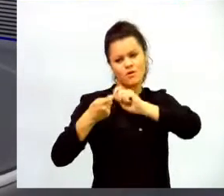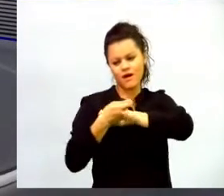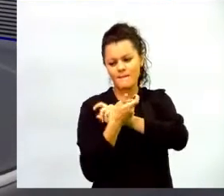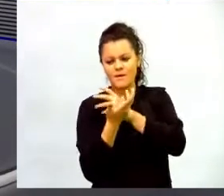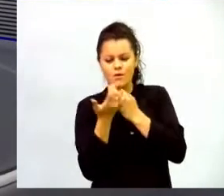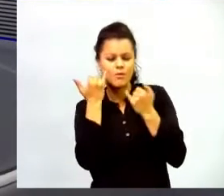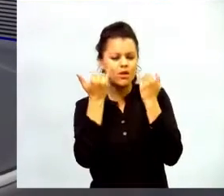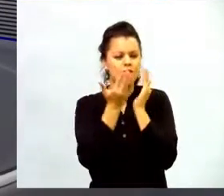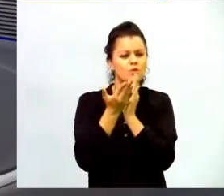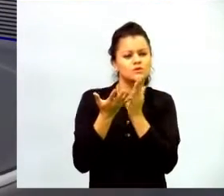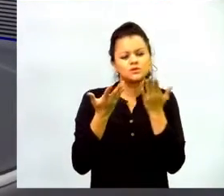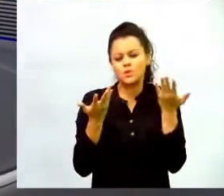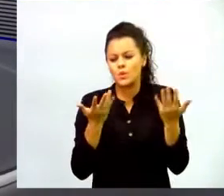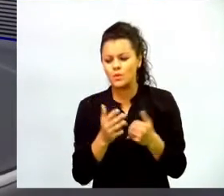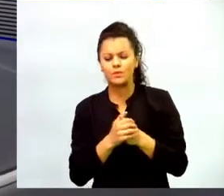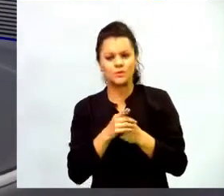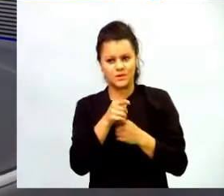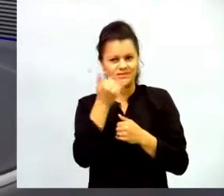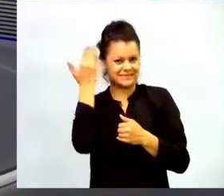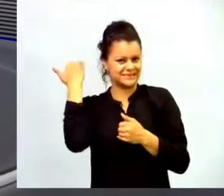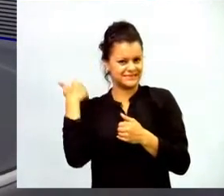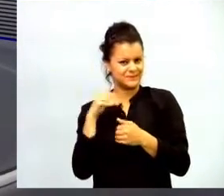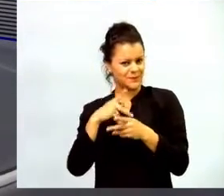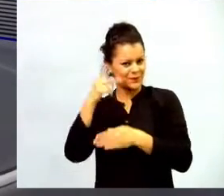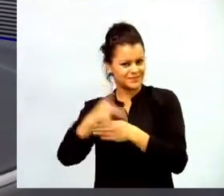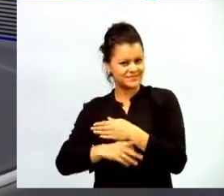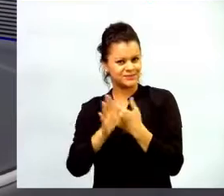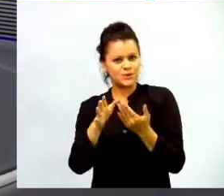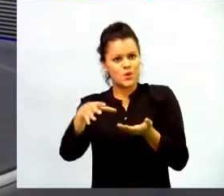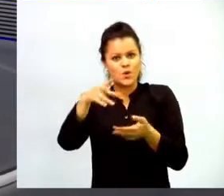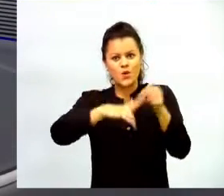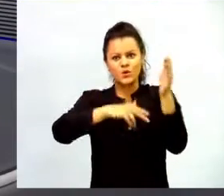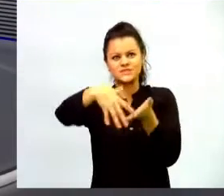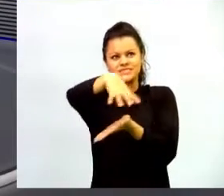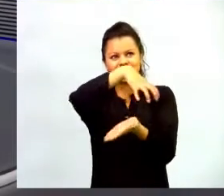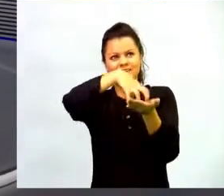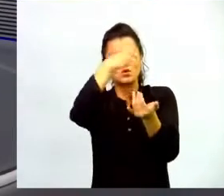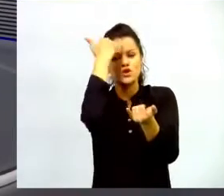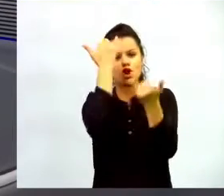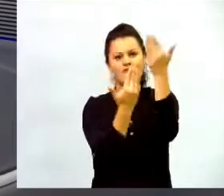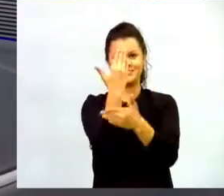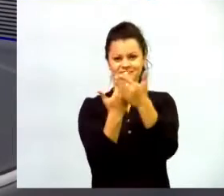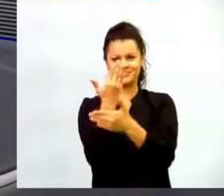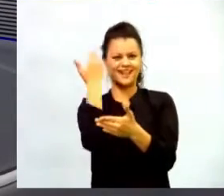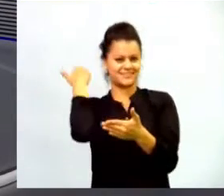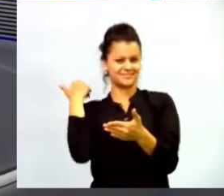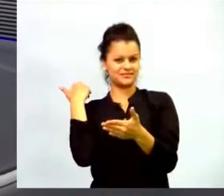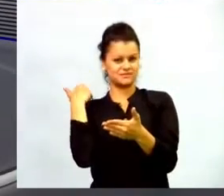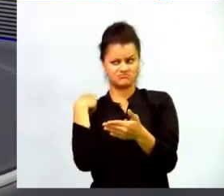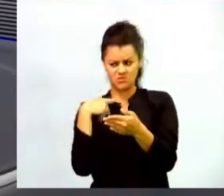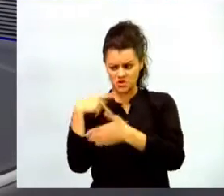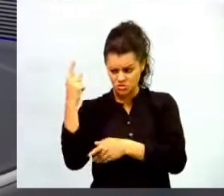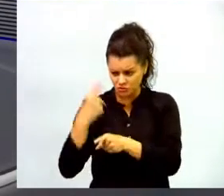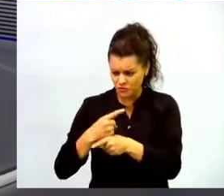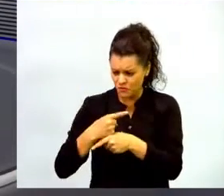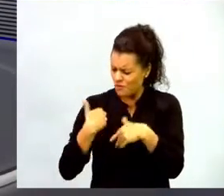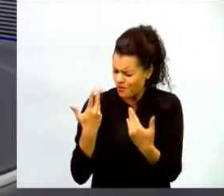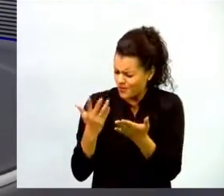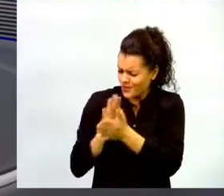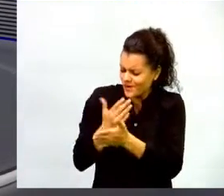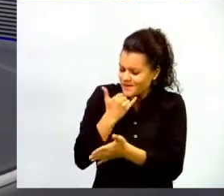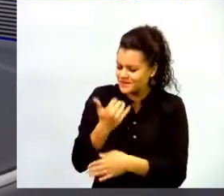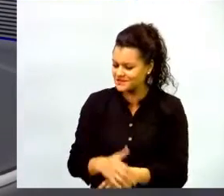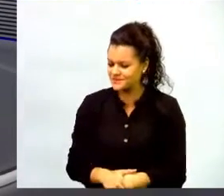cuéntanos qué pasó con ese proyecto de los centros de innovación y hacia dónde van. Bien, muy buenos días. Muchas gracias